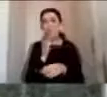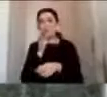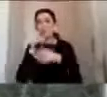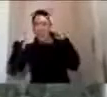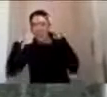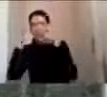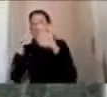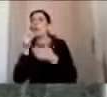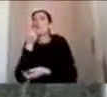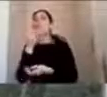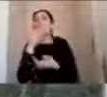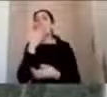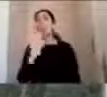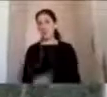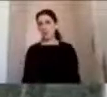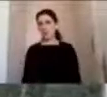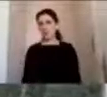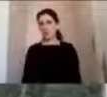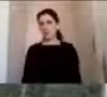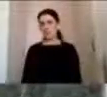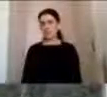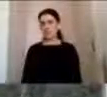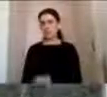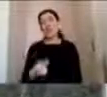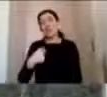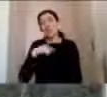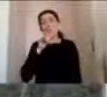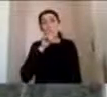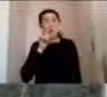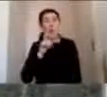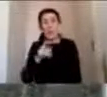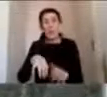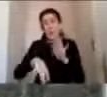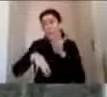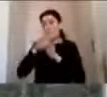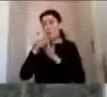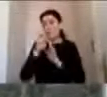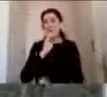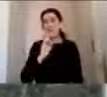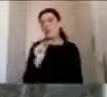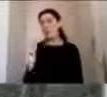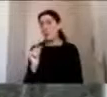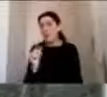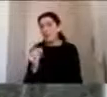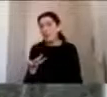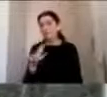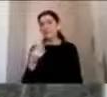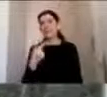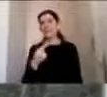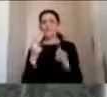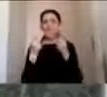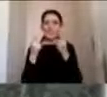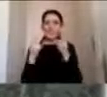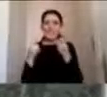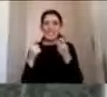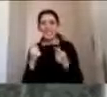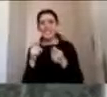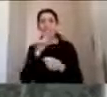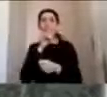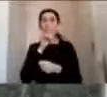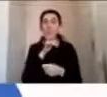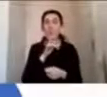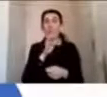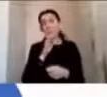esta presentación tengo más preguntas que respuestas, así que bueno, vamos a tratar de ir resolviendo esas preguntas.